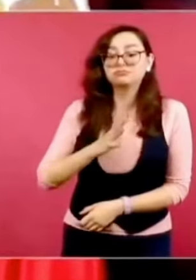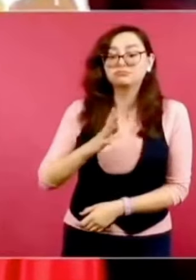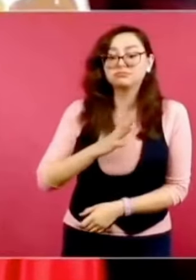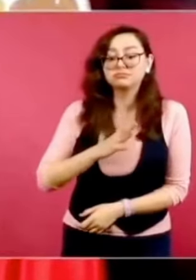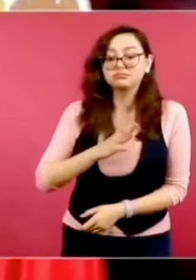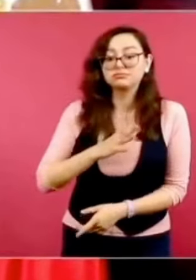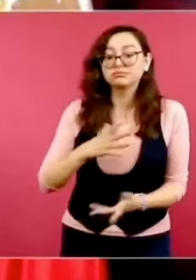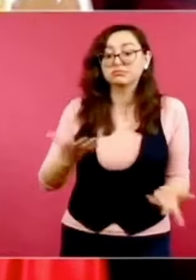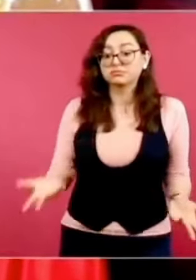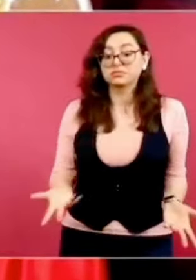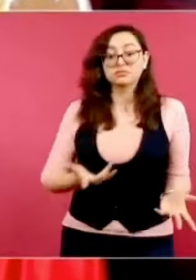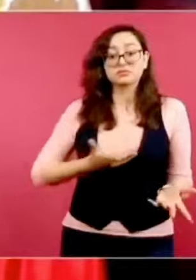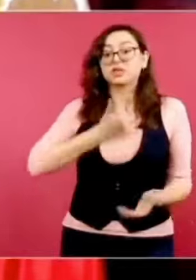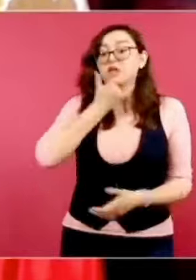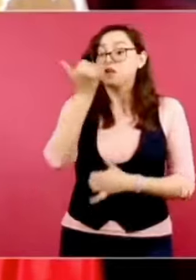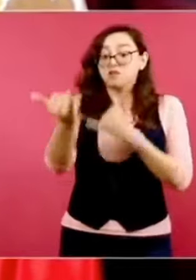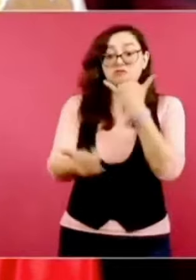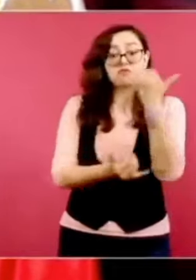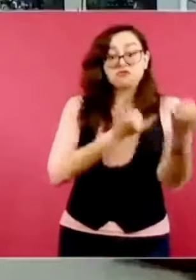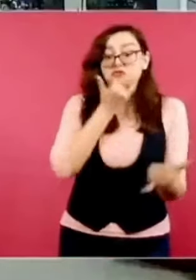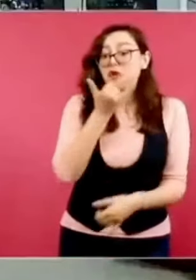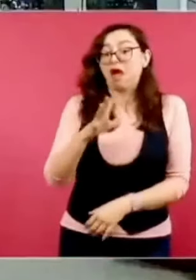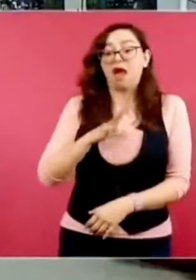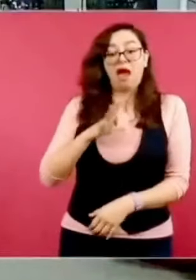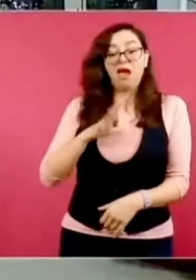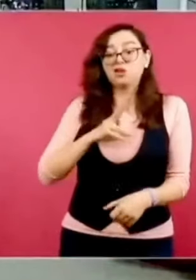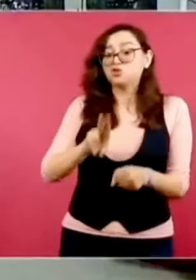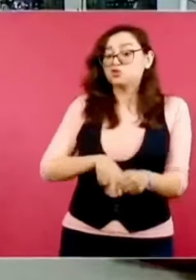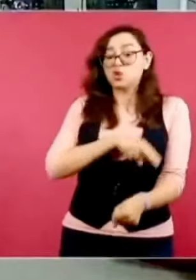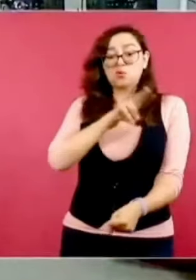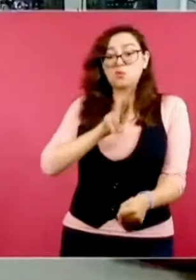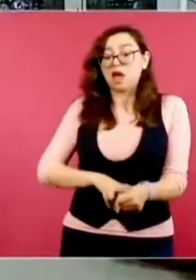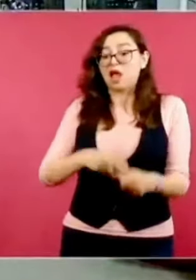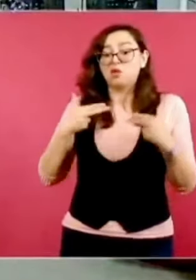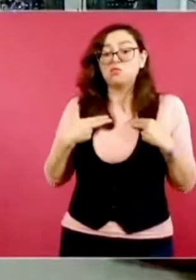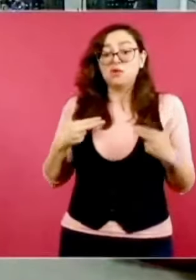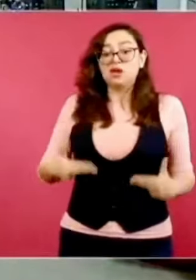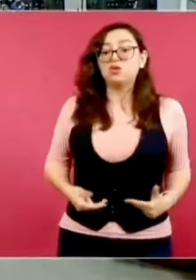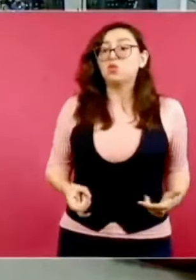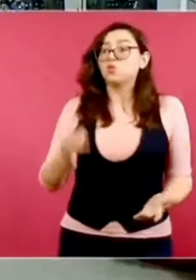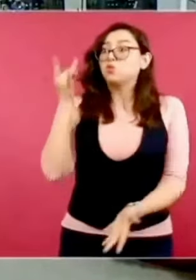Todos cometemos errores. Solamente el Creador